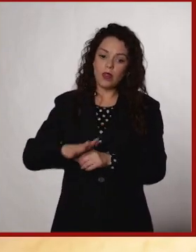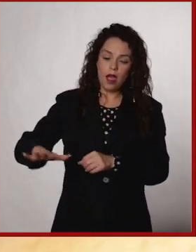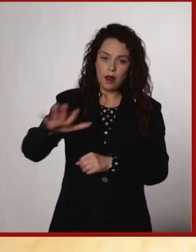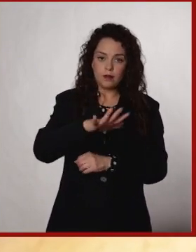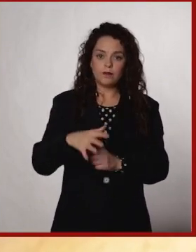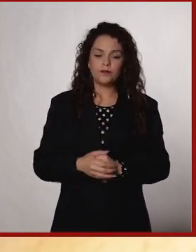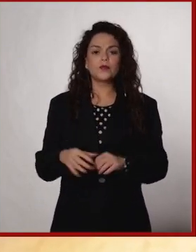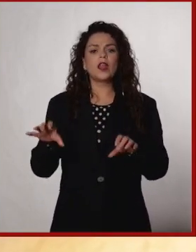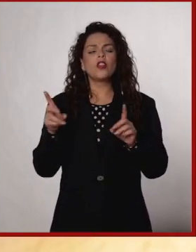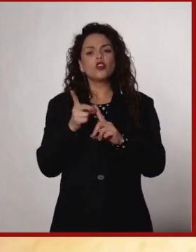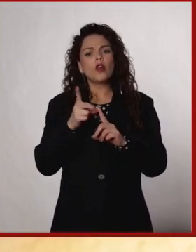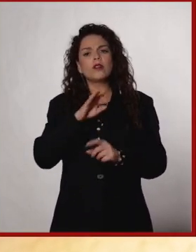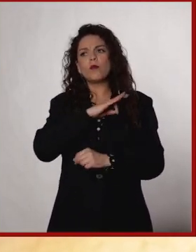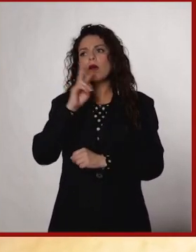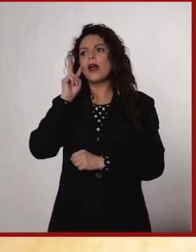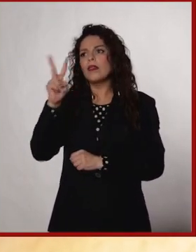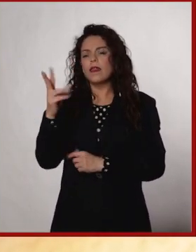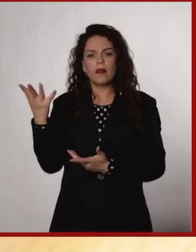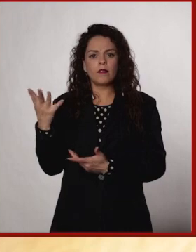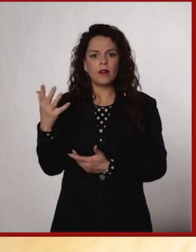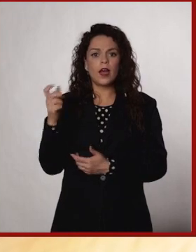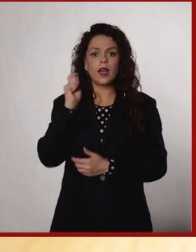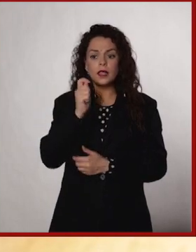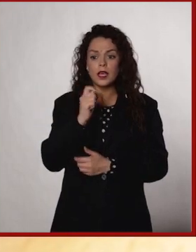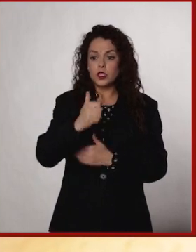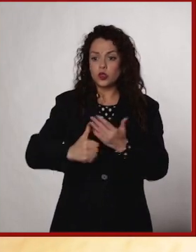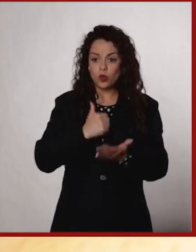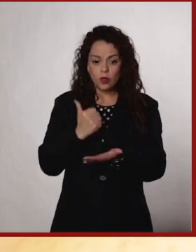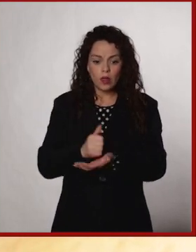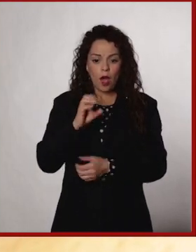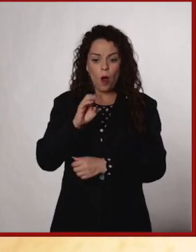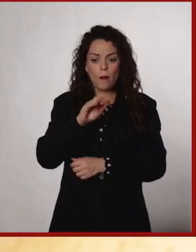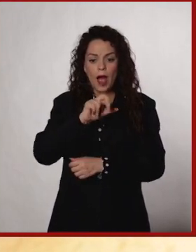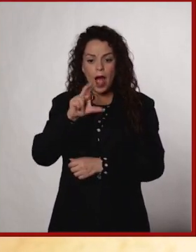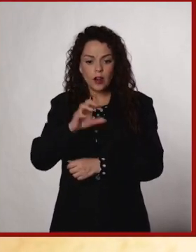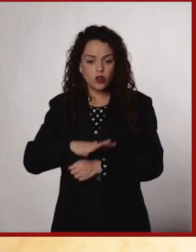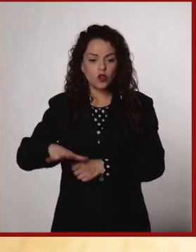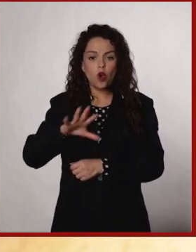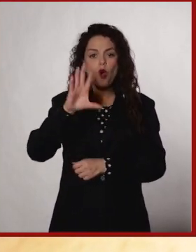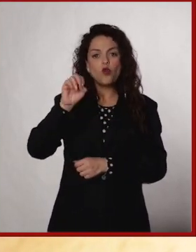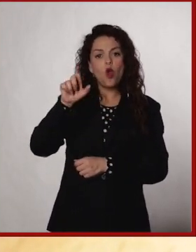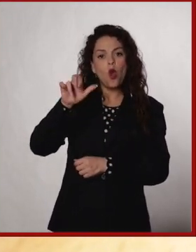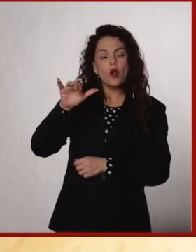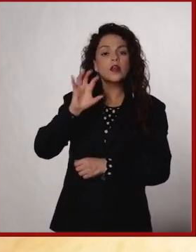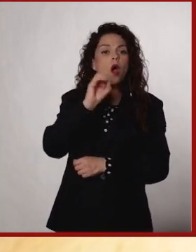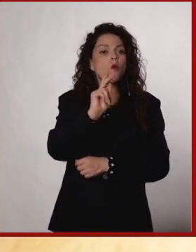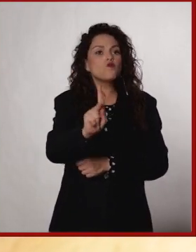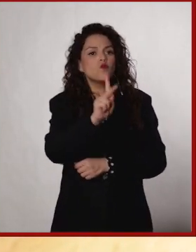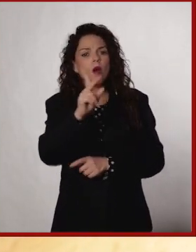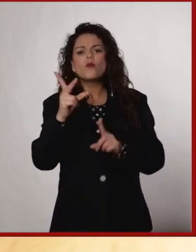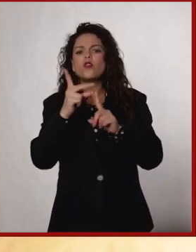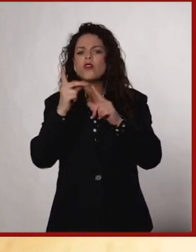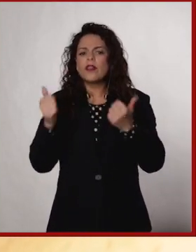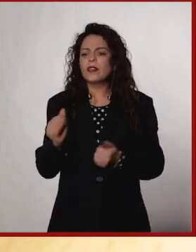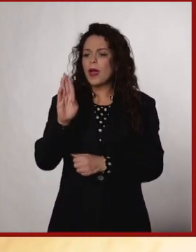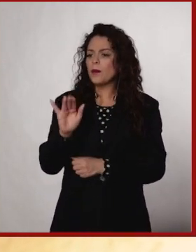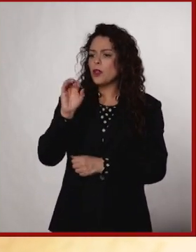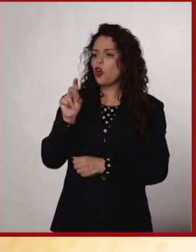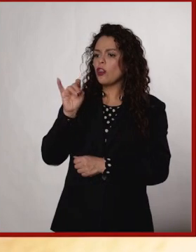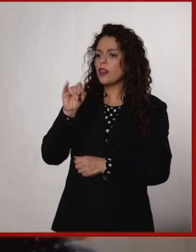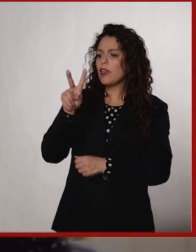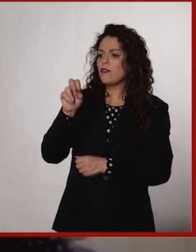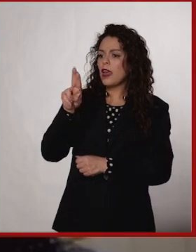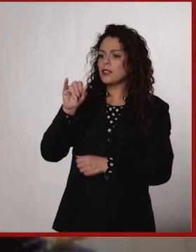Raúl, ¿dónde podemos apreciar la biodiversidad? O sea, en nuestros espacios urbanos, en nuestros barrios, en nuestras colonias, en nuestros pueblos, ¿en dónde existe la